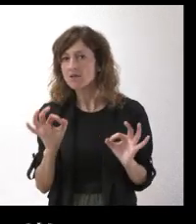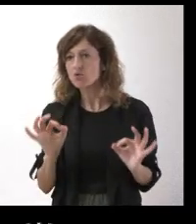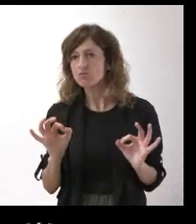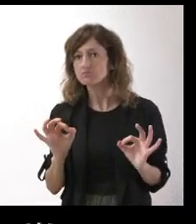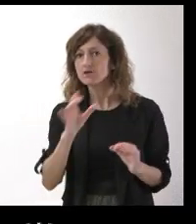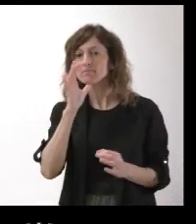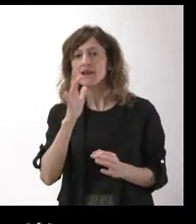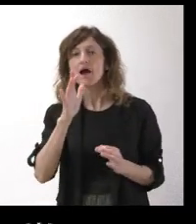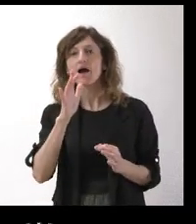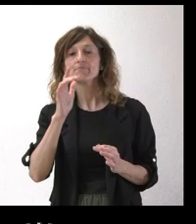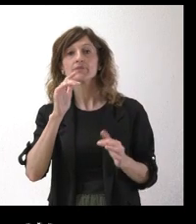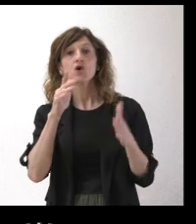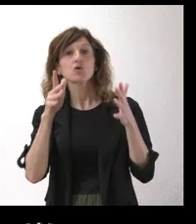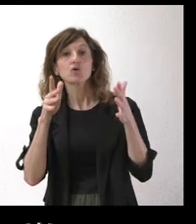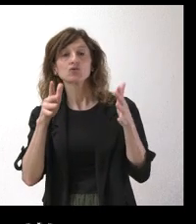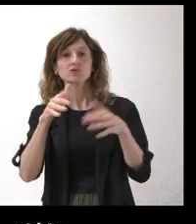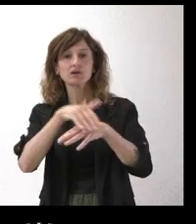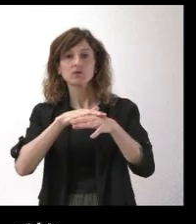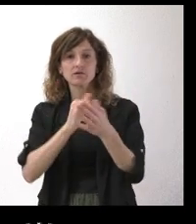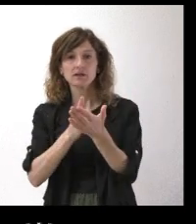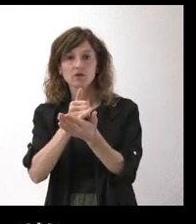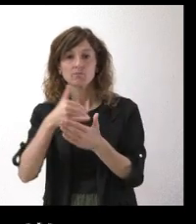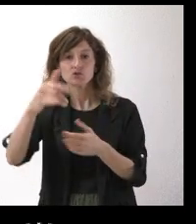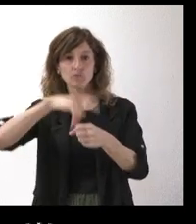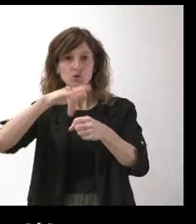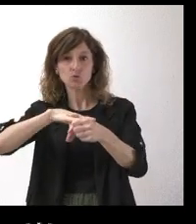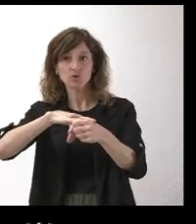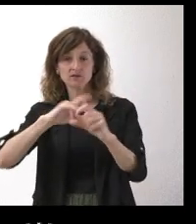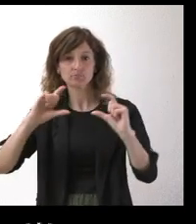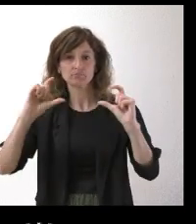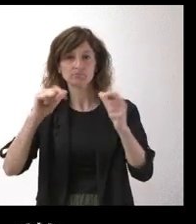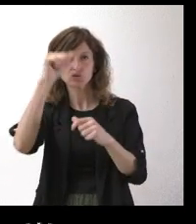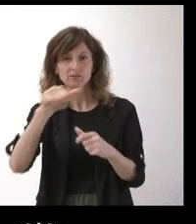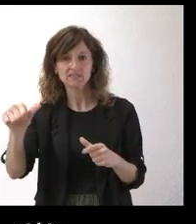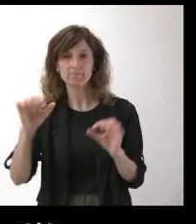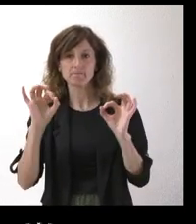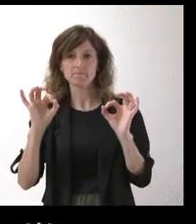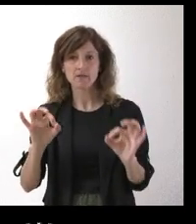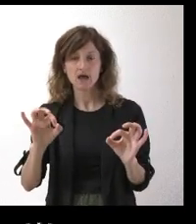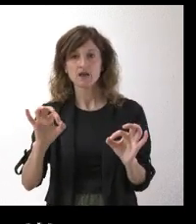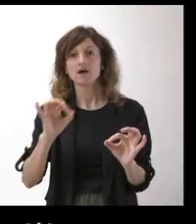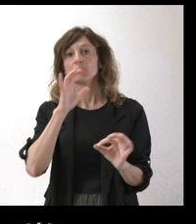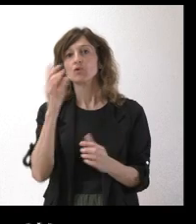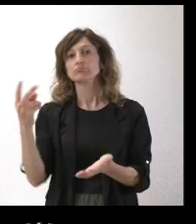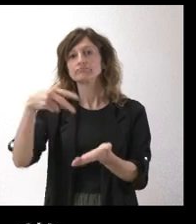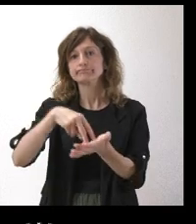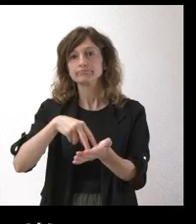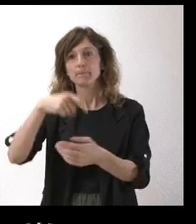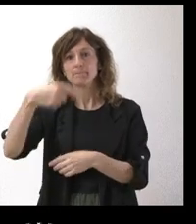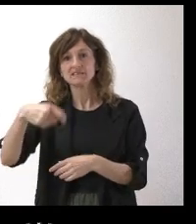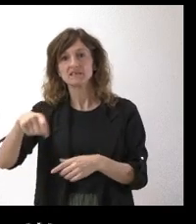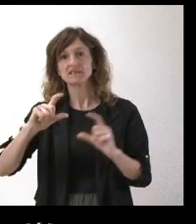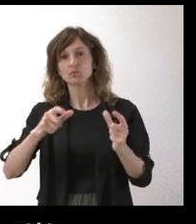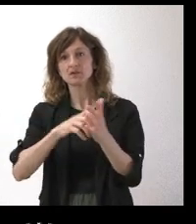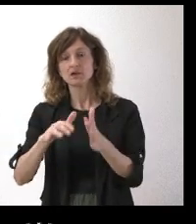precisamente el Consejo Regional Agrario el próximo lunes, bueno, la próxima semana, creo que dijo, con la presencia del presidente de la